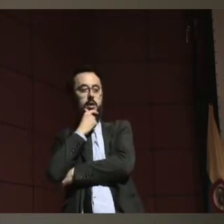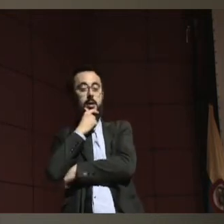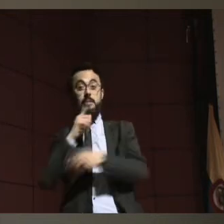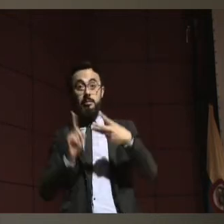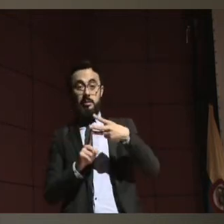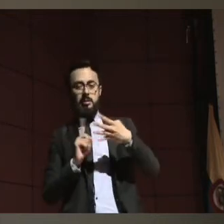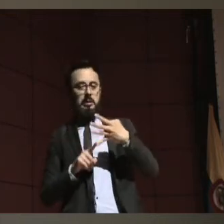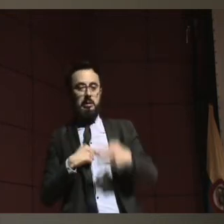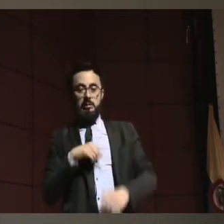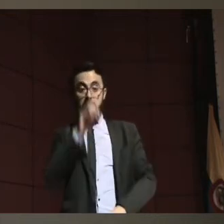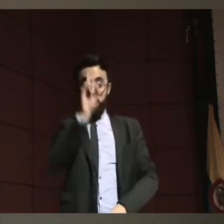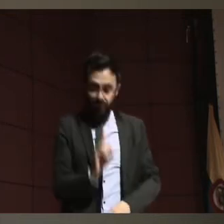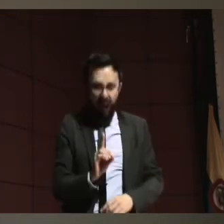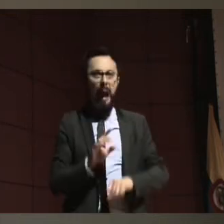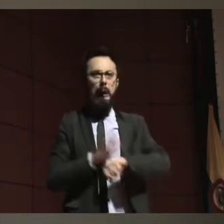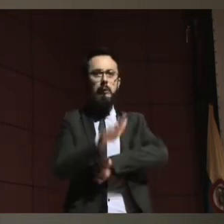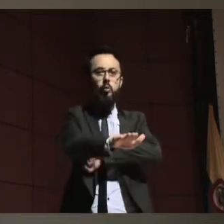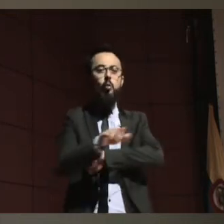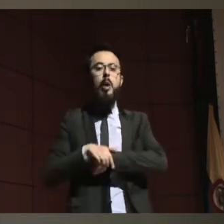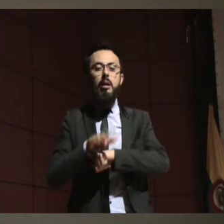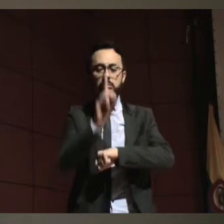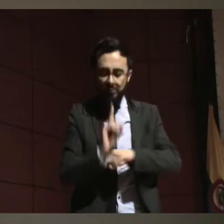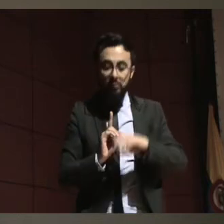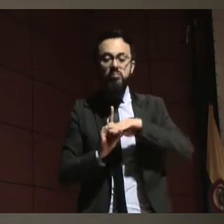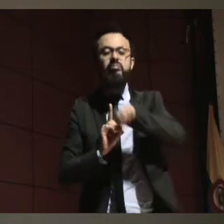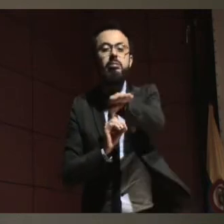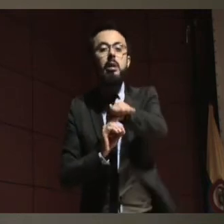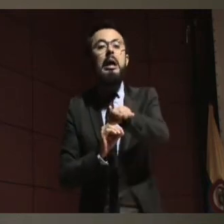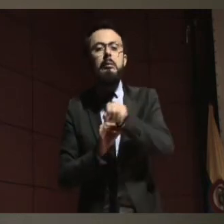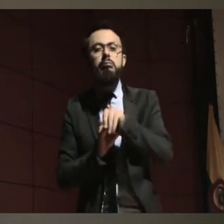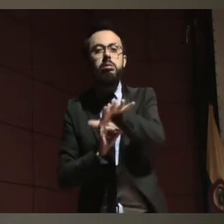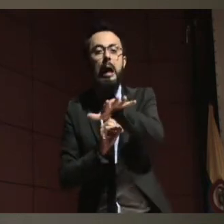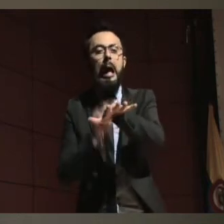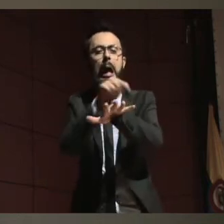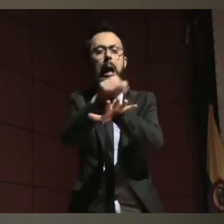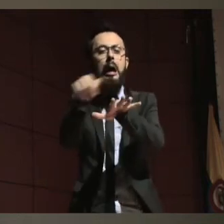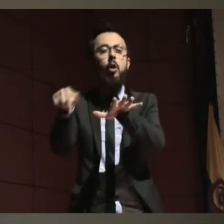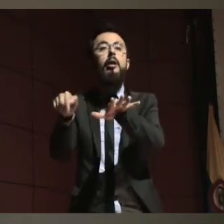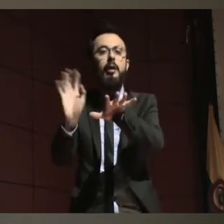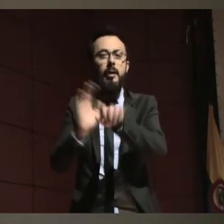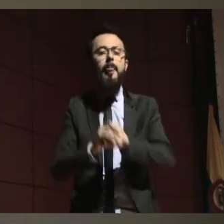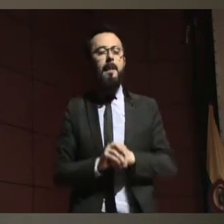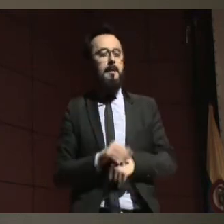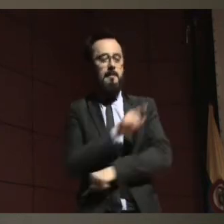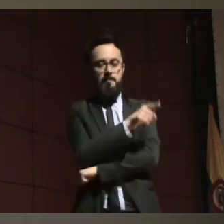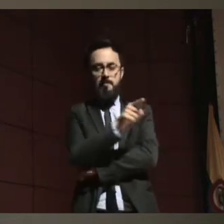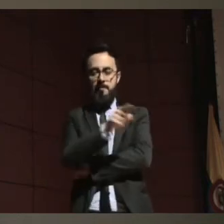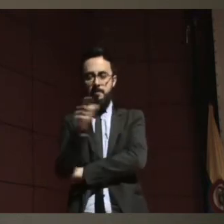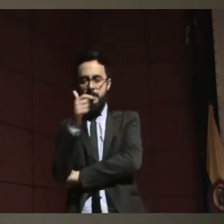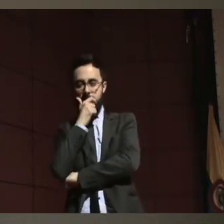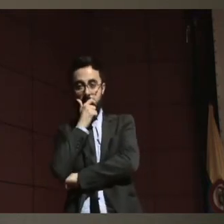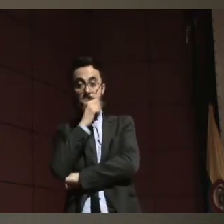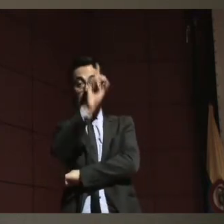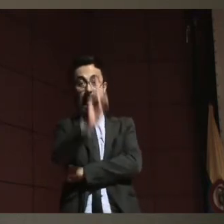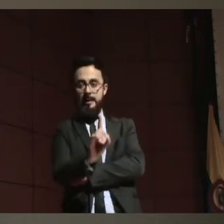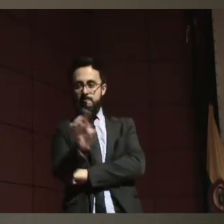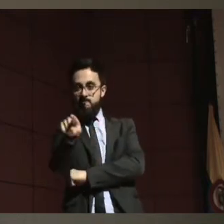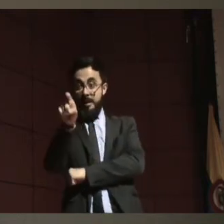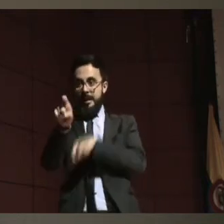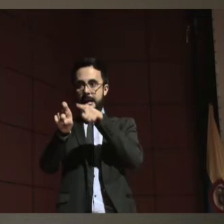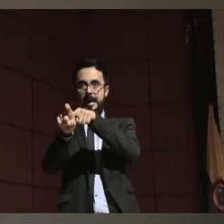y a partir de eso poder decir qué es lo que yo necesito para poder tomar esa decisión.